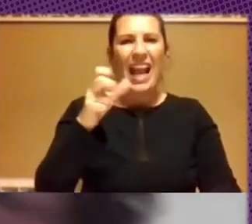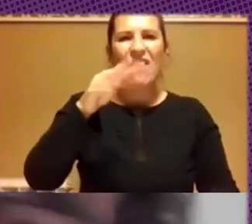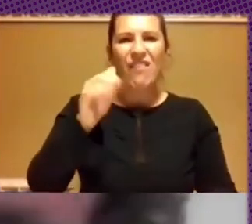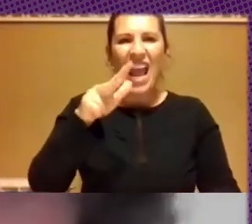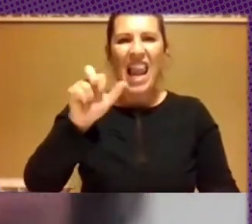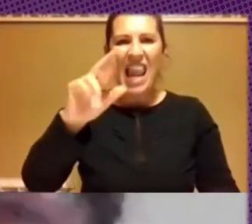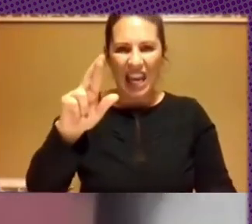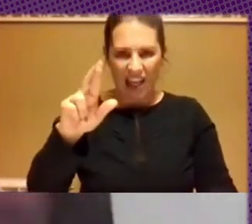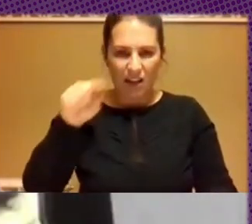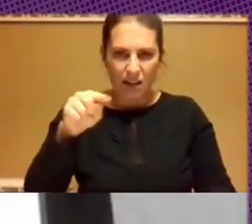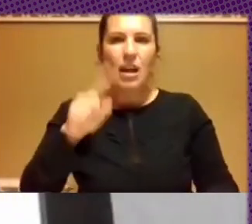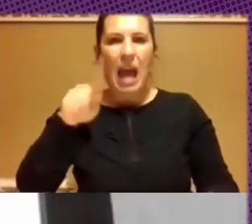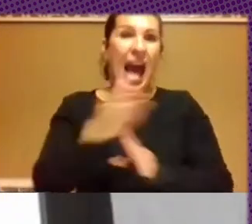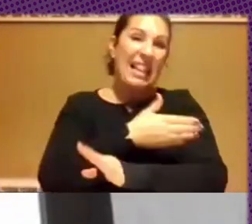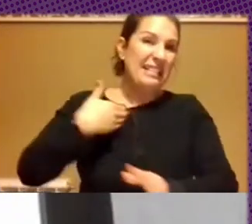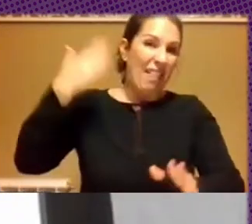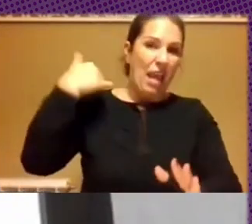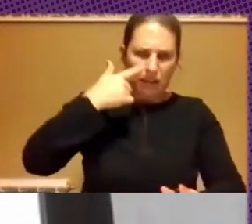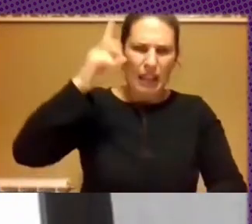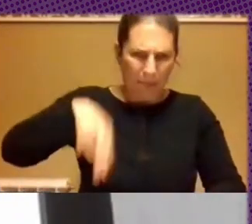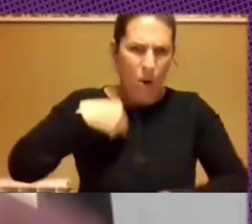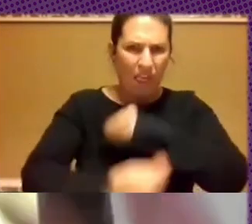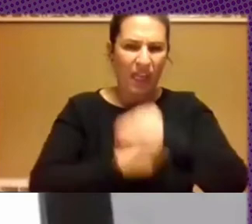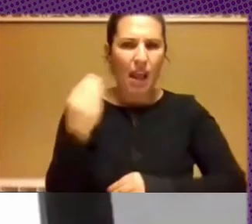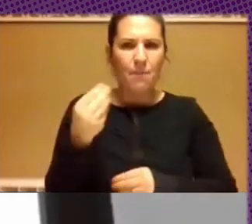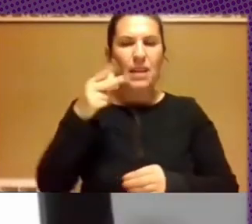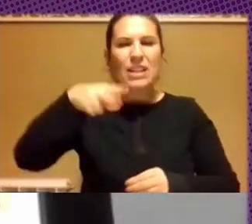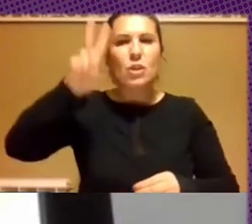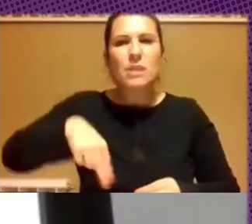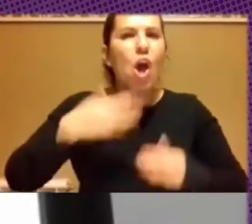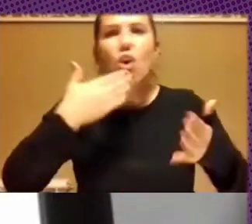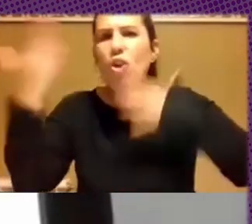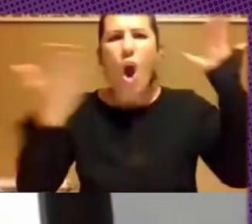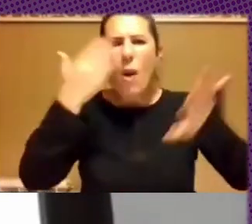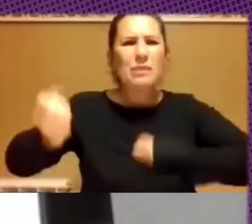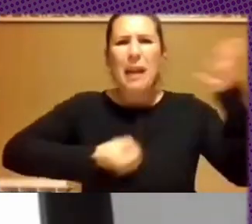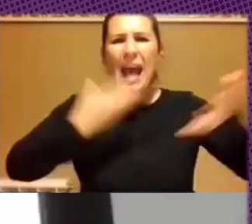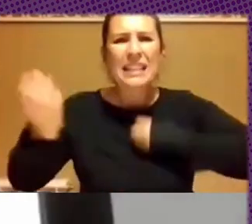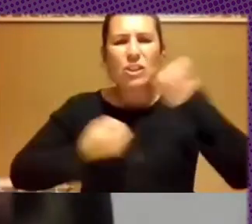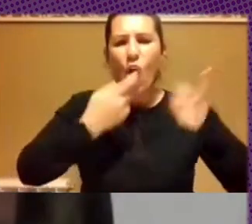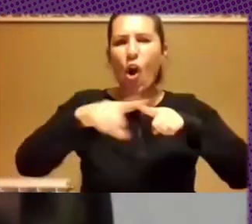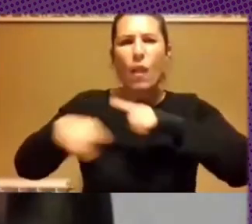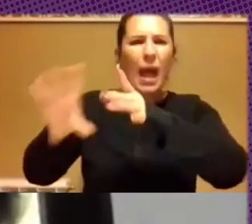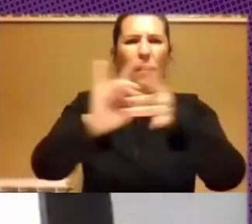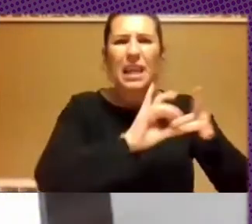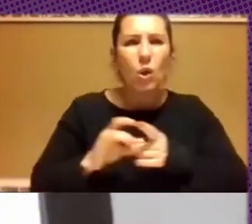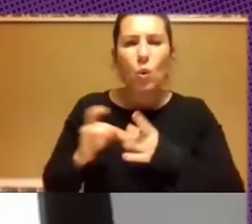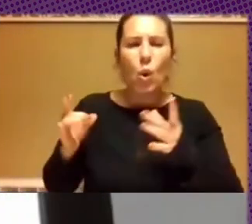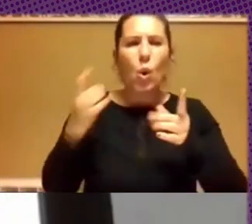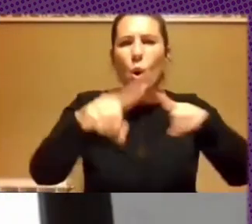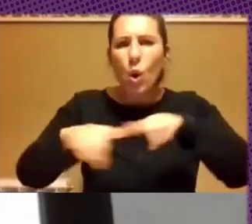que exista la globalización también lo hacía, no son más que las expresiones de los vínculos y las relaciones,